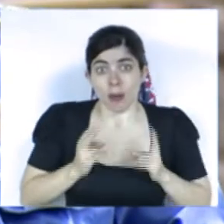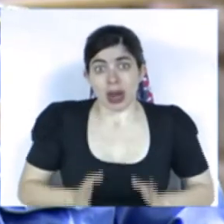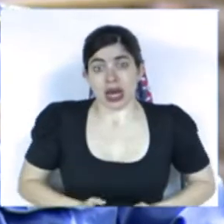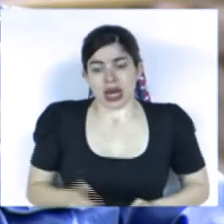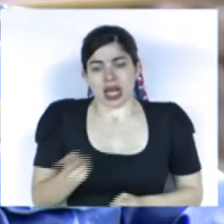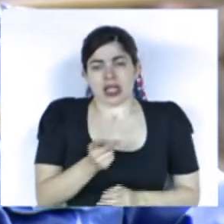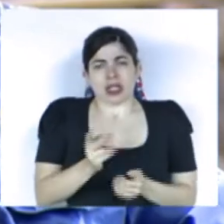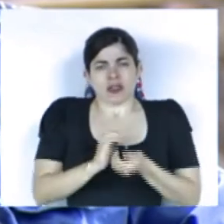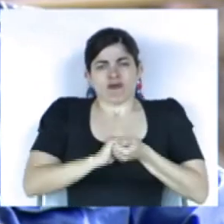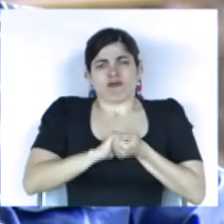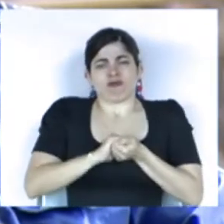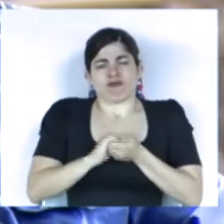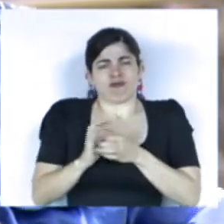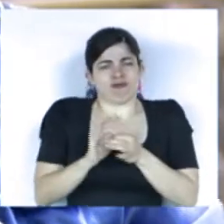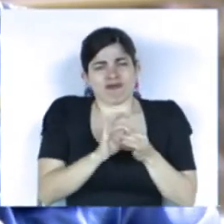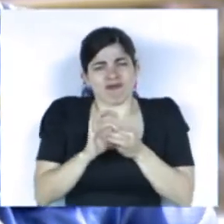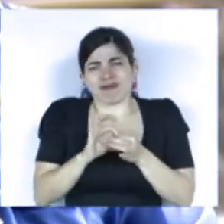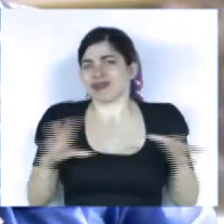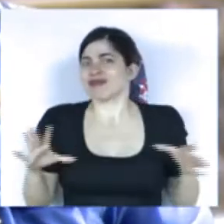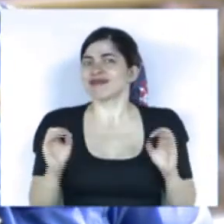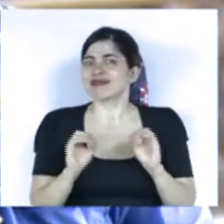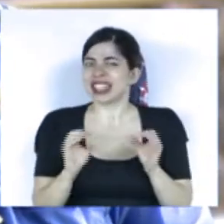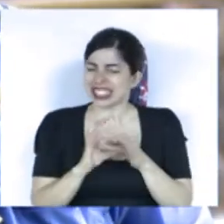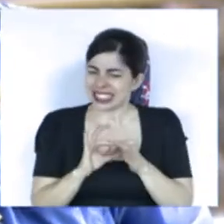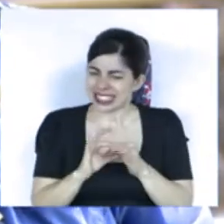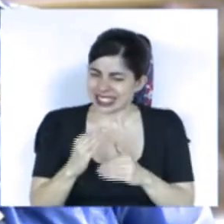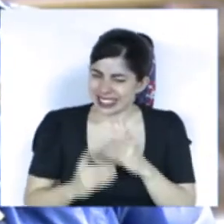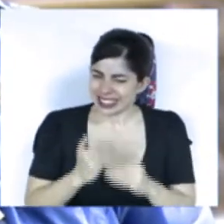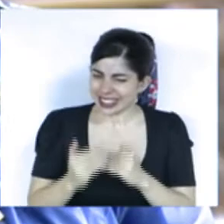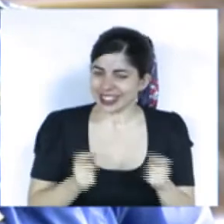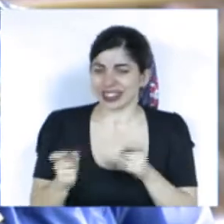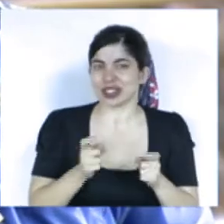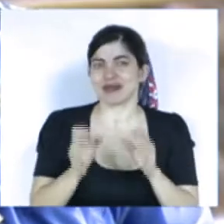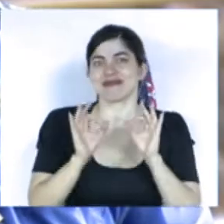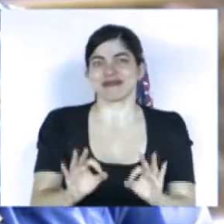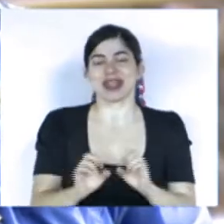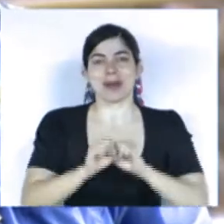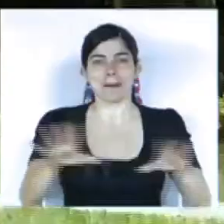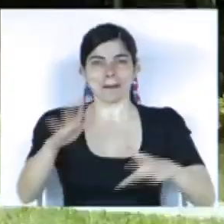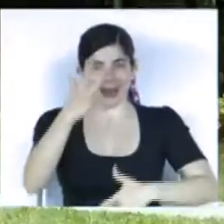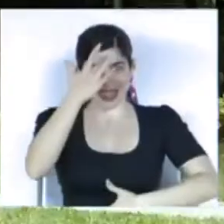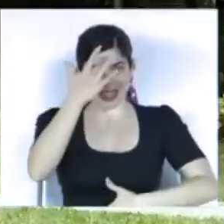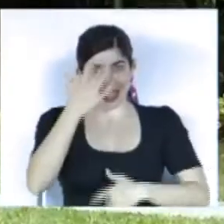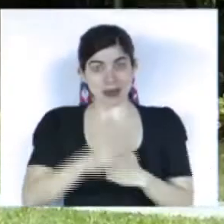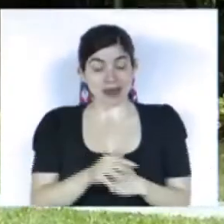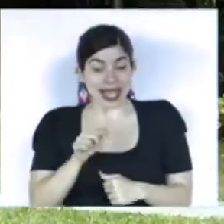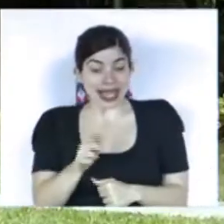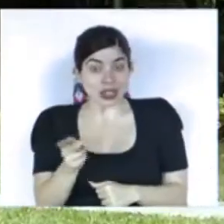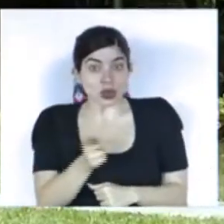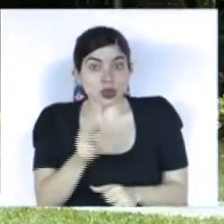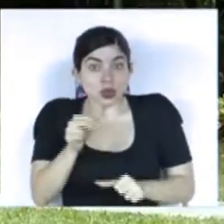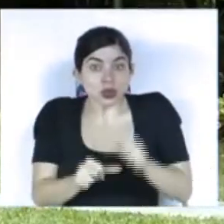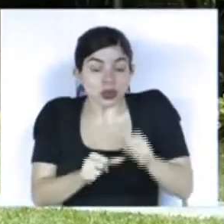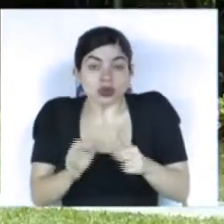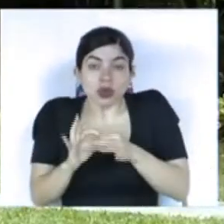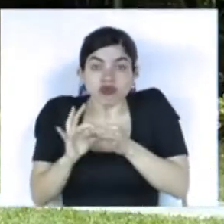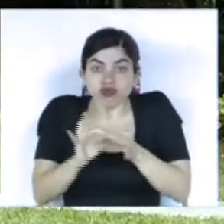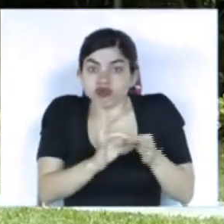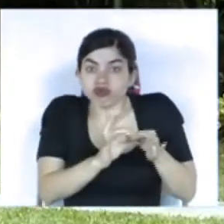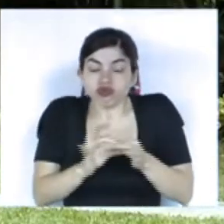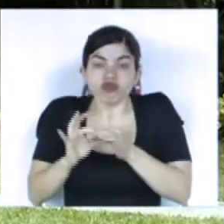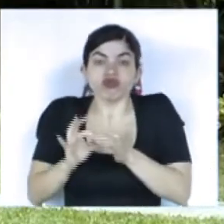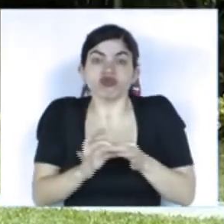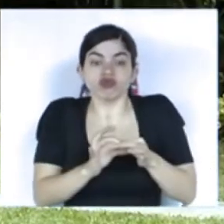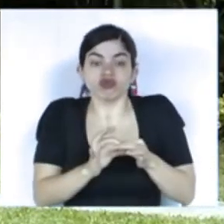yunta indivisible para un buen desempeño en el manejo de la pandemia y este enlace de esfuerzos que hemos construido